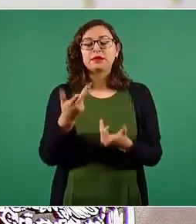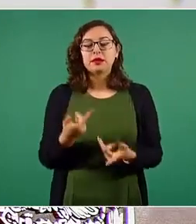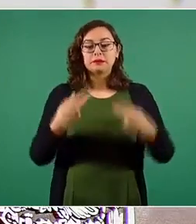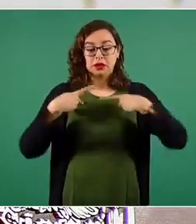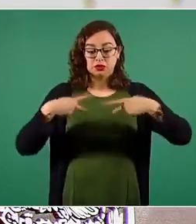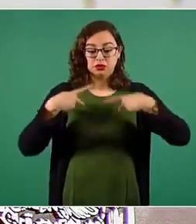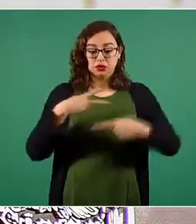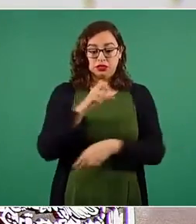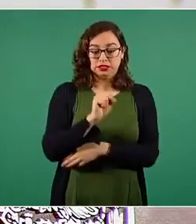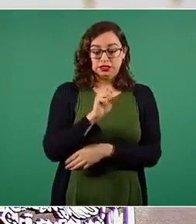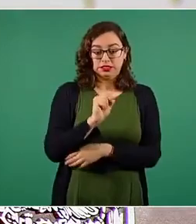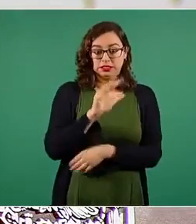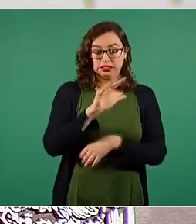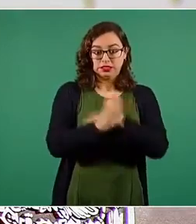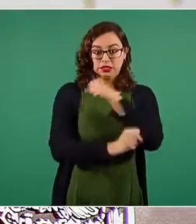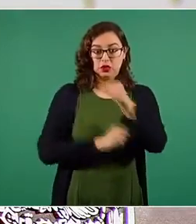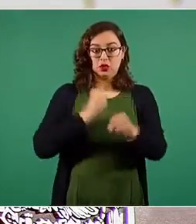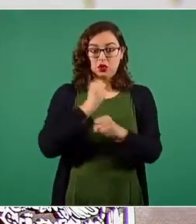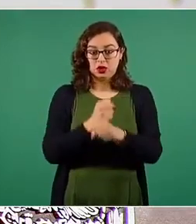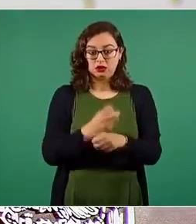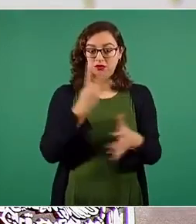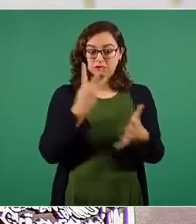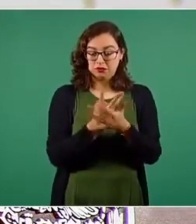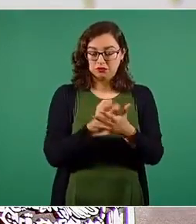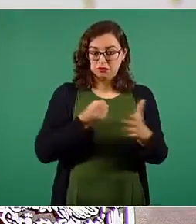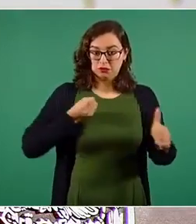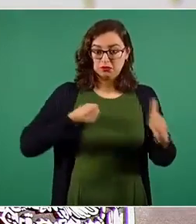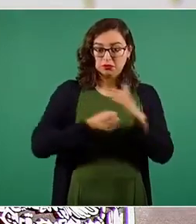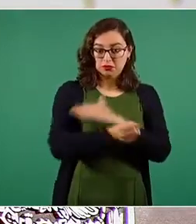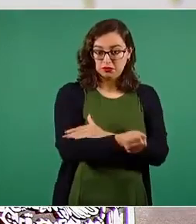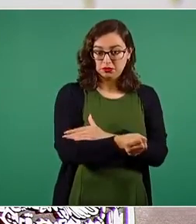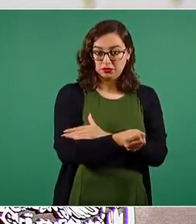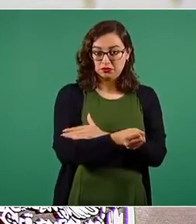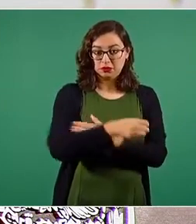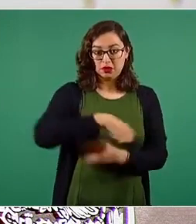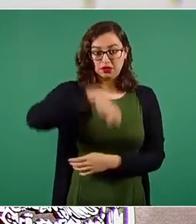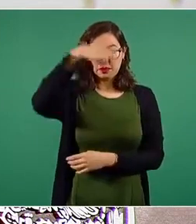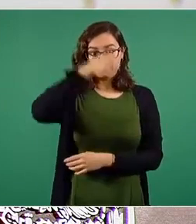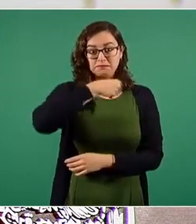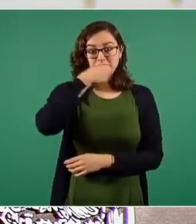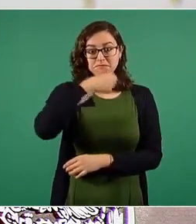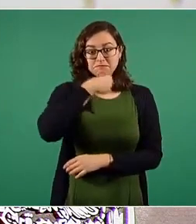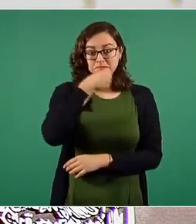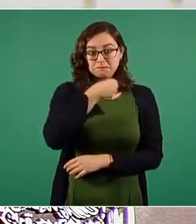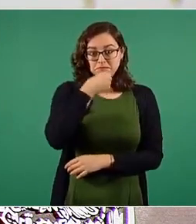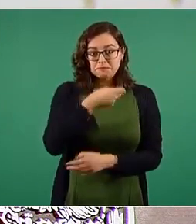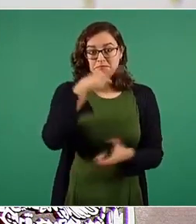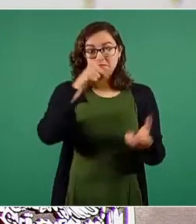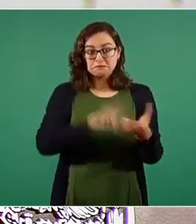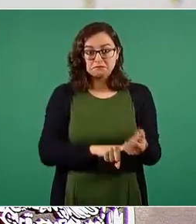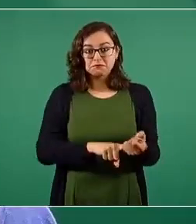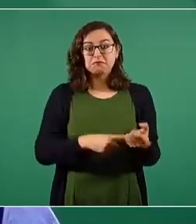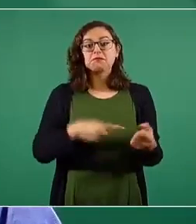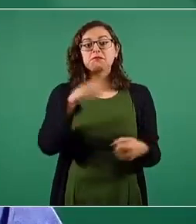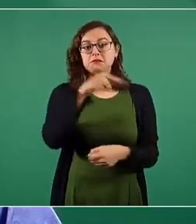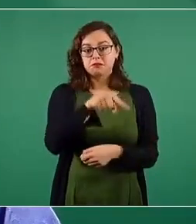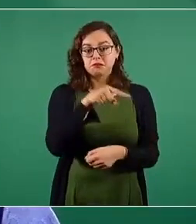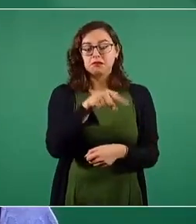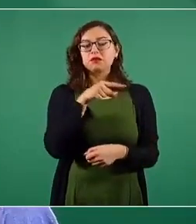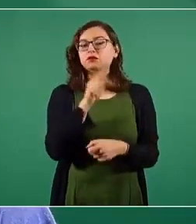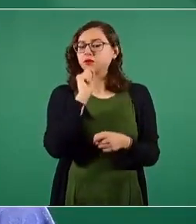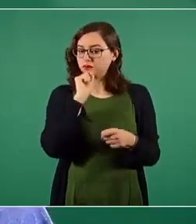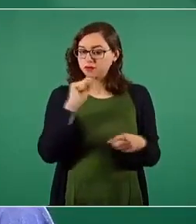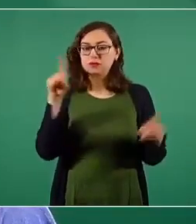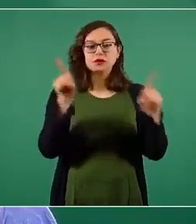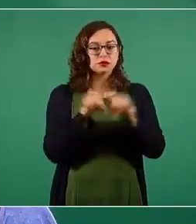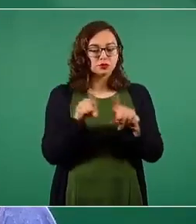65 años, también privados de su libertad, pudieran obtener este beneficio de la prisión